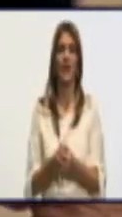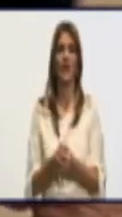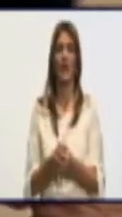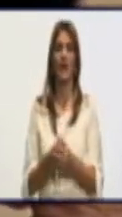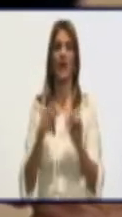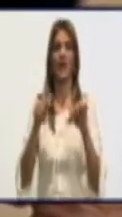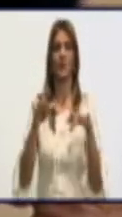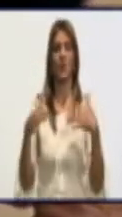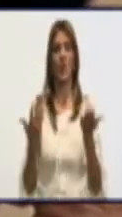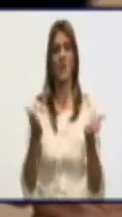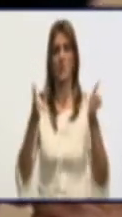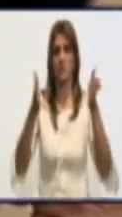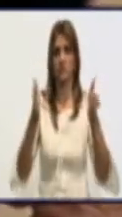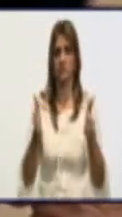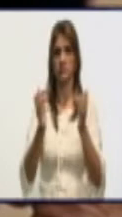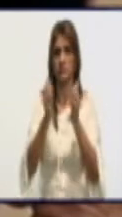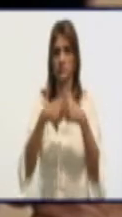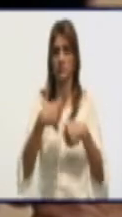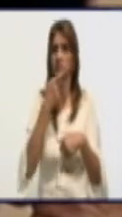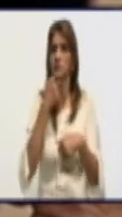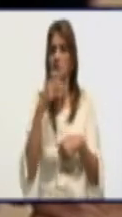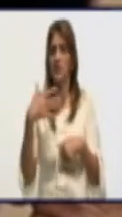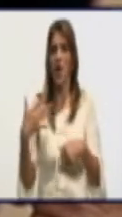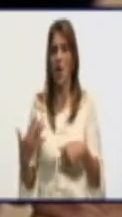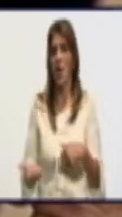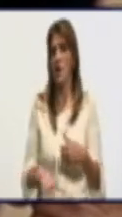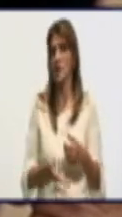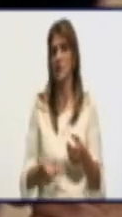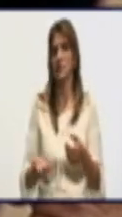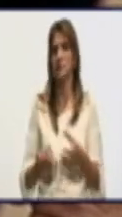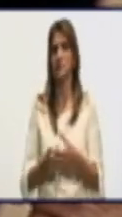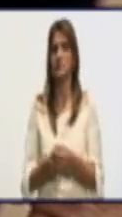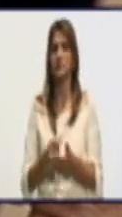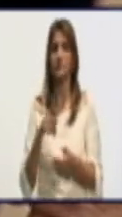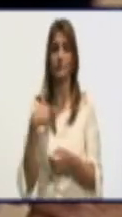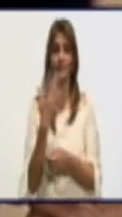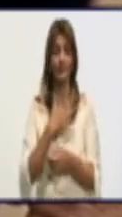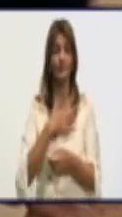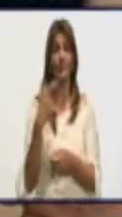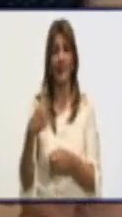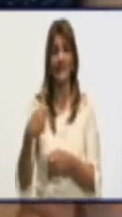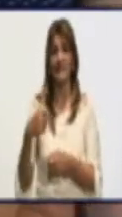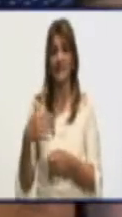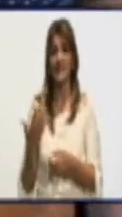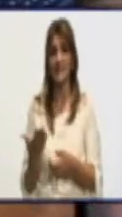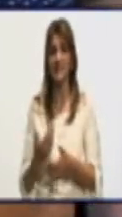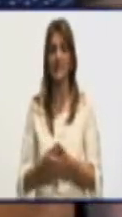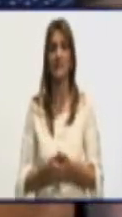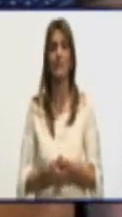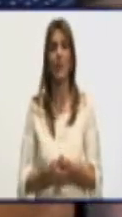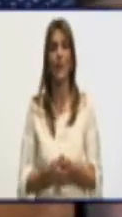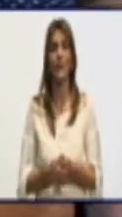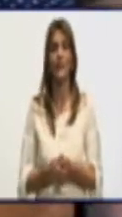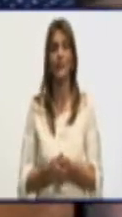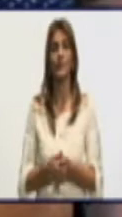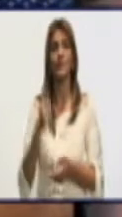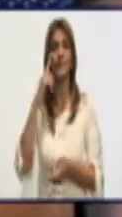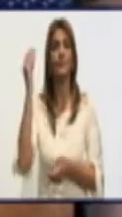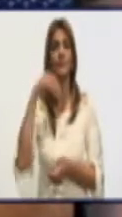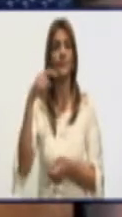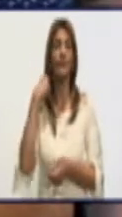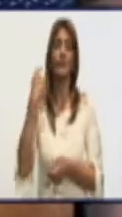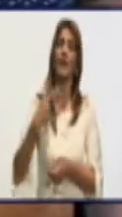una gaseñiga? A ver, decidimos, nosotros hace poco sacamos el precio, usted sabe que el año pasado,